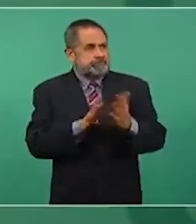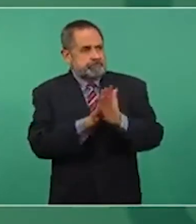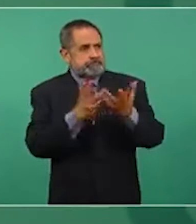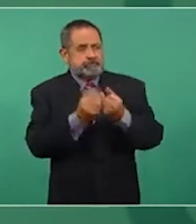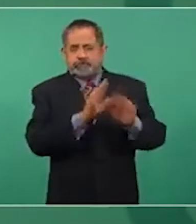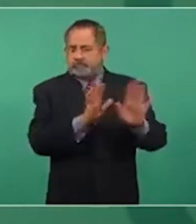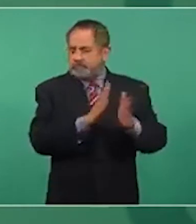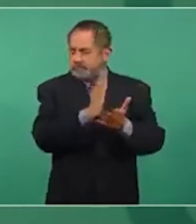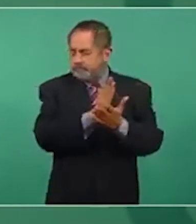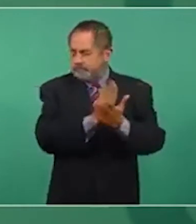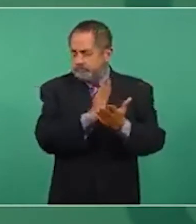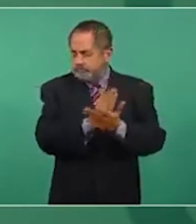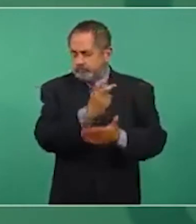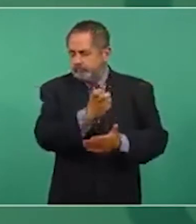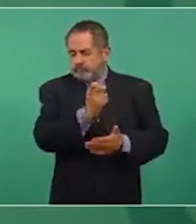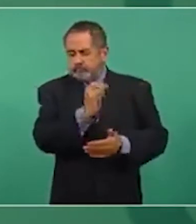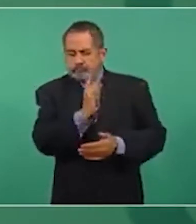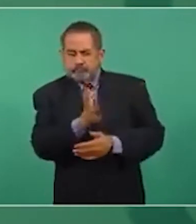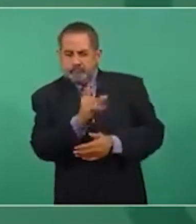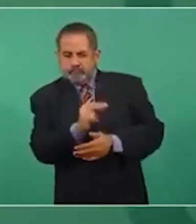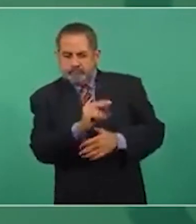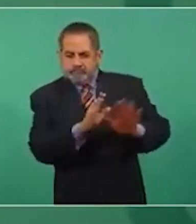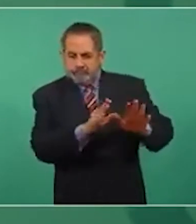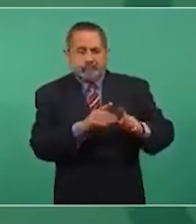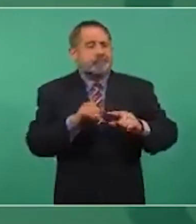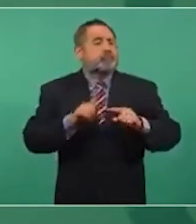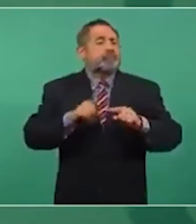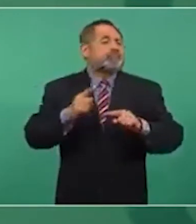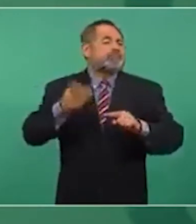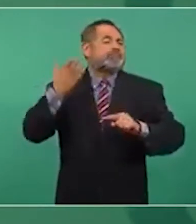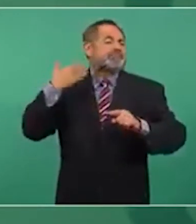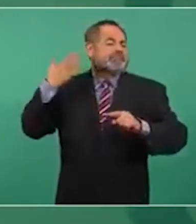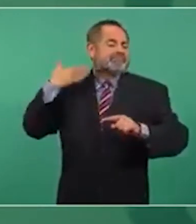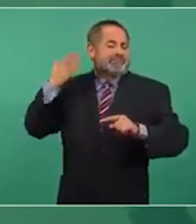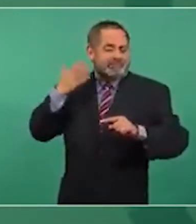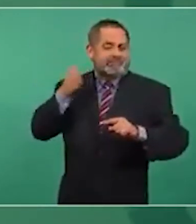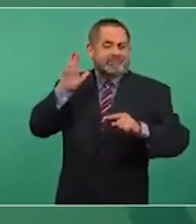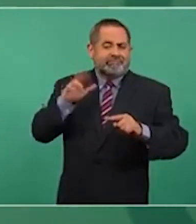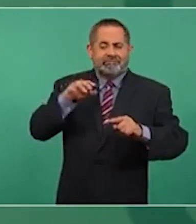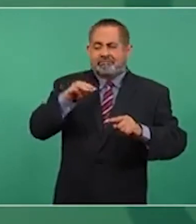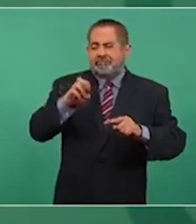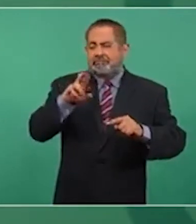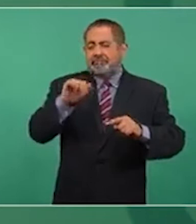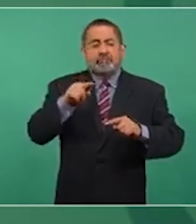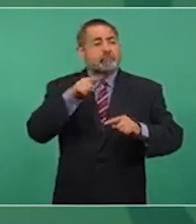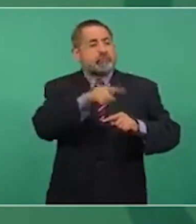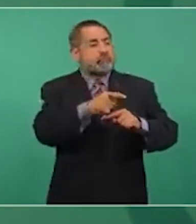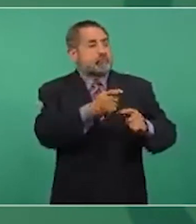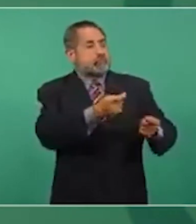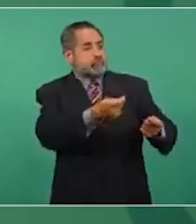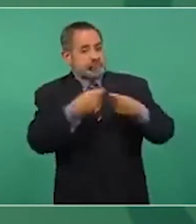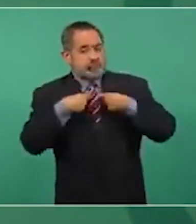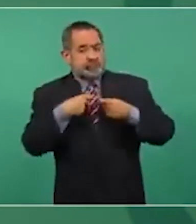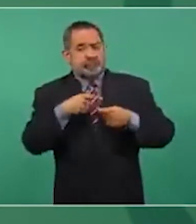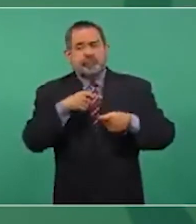en ninguna acción de ese tipo, pero consistía en entregar